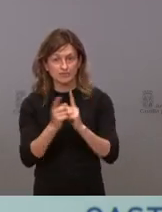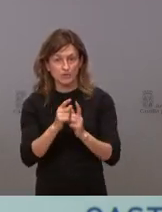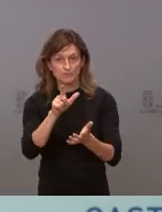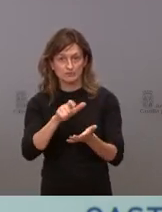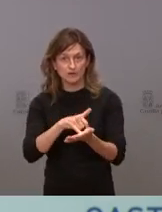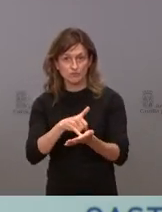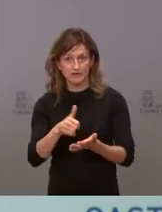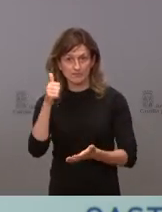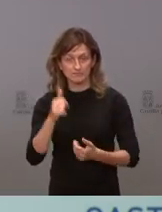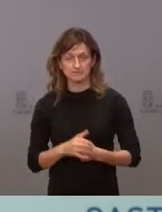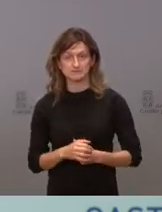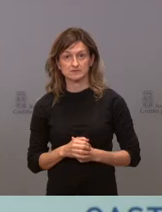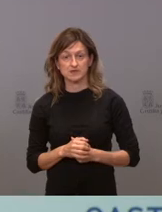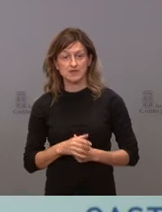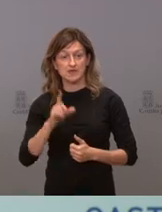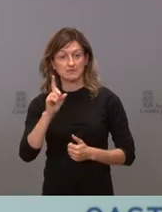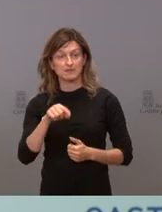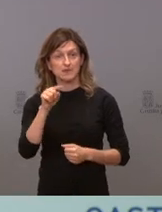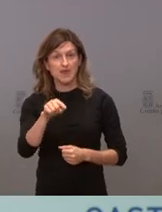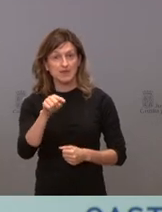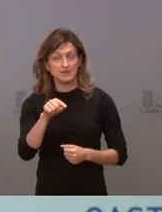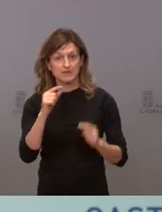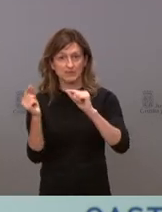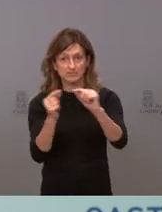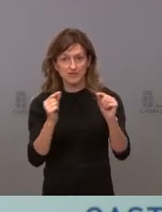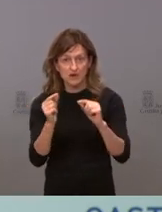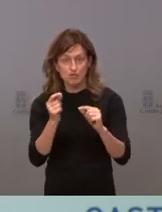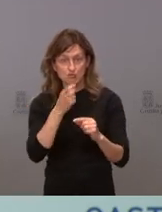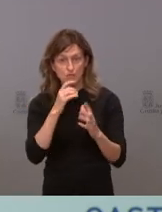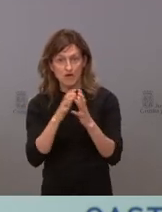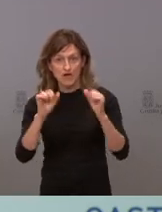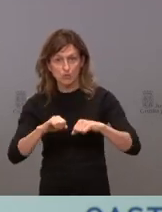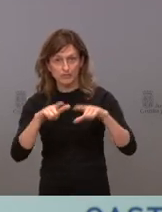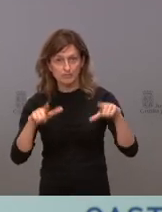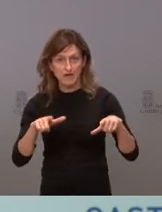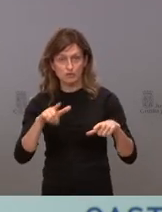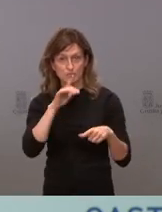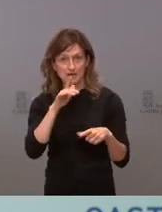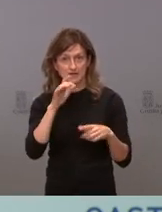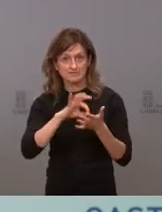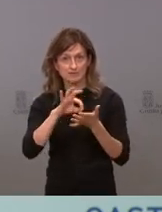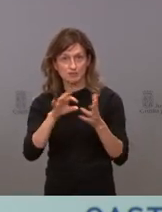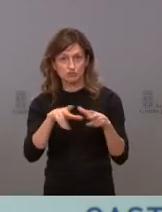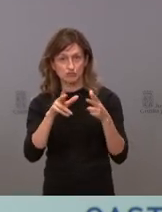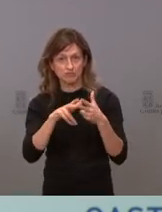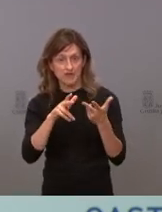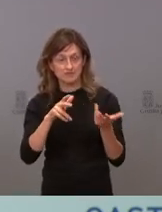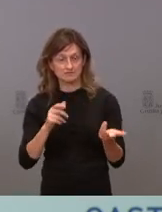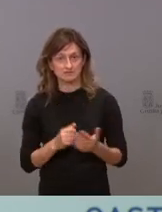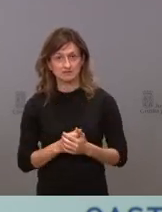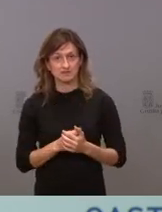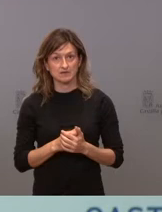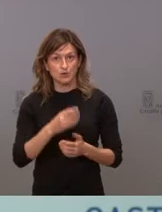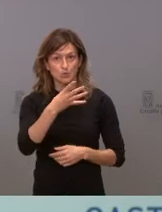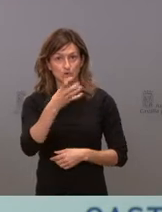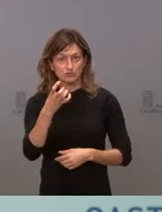vulnerables. También aquí, desde el diálogo, alcanzando un acuerdo marco para blindar nuestros servicios sociales con las entidades locales con